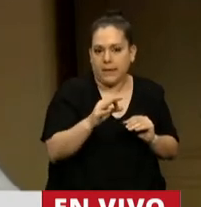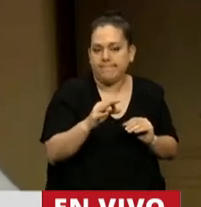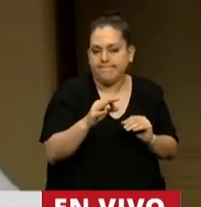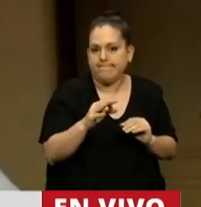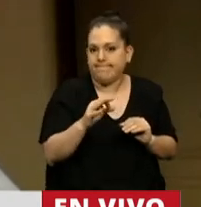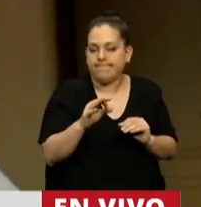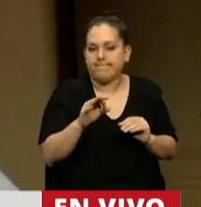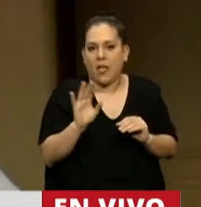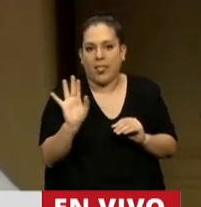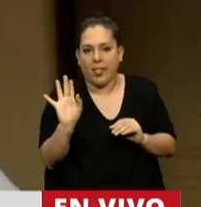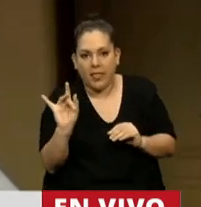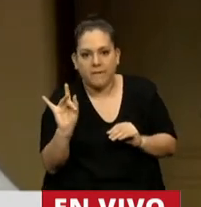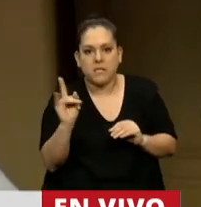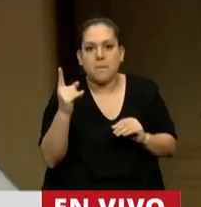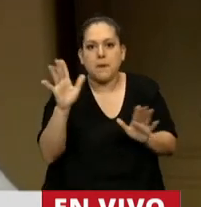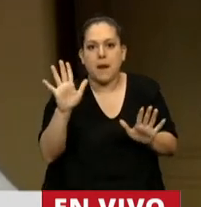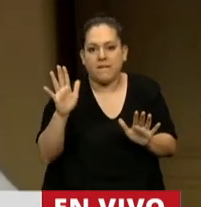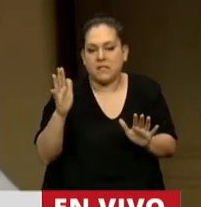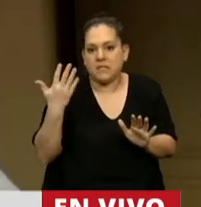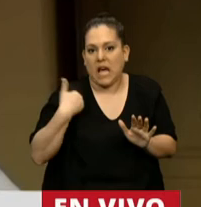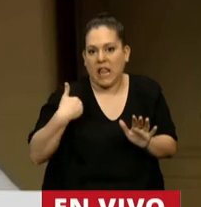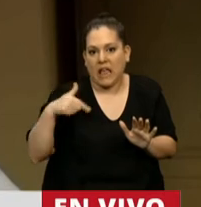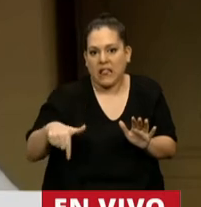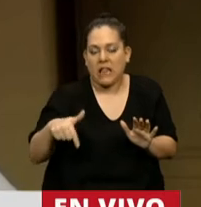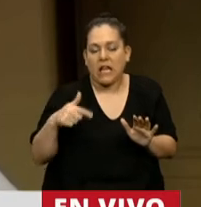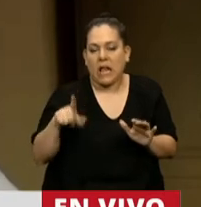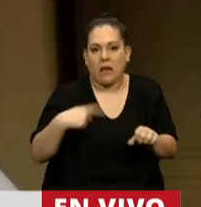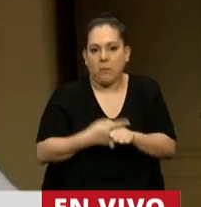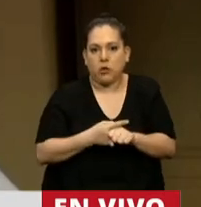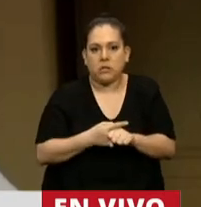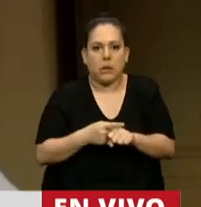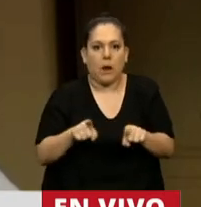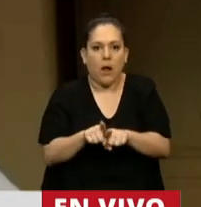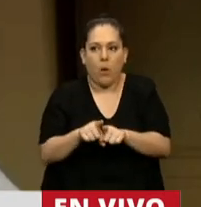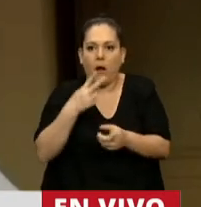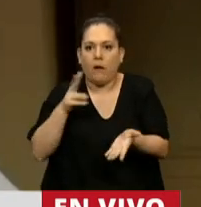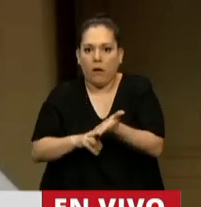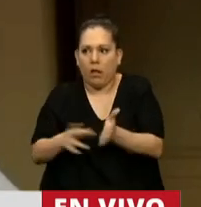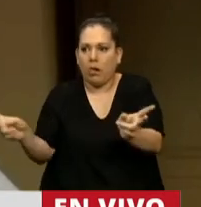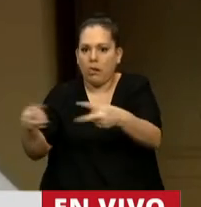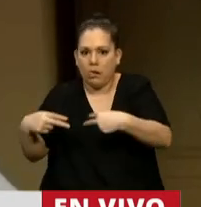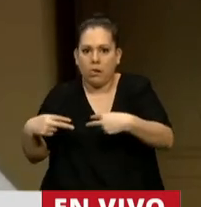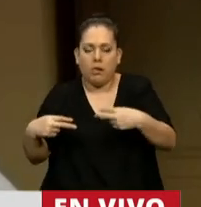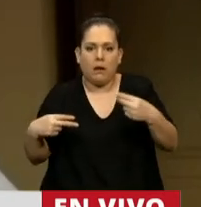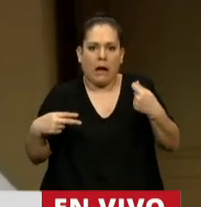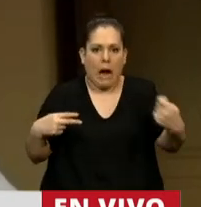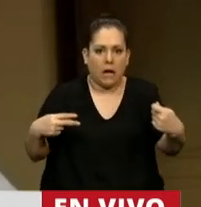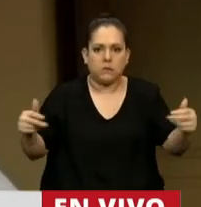por primera vez en la historia, sostener un equilibrio fiscal en el tiempo. En ese sentido,